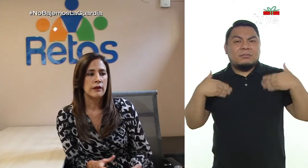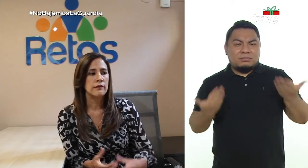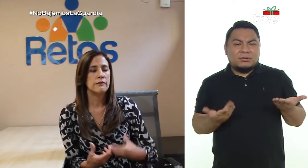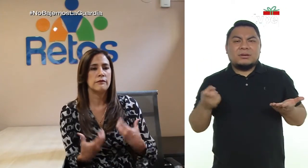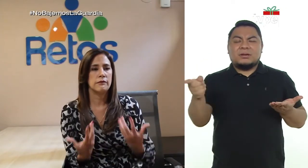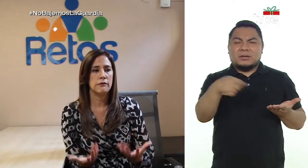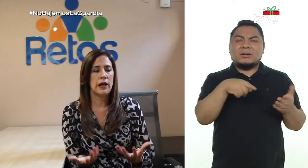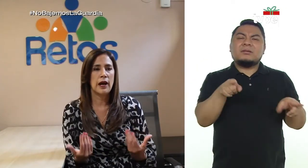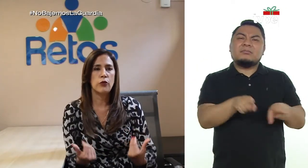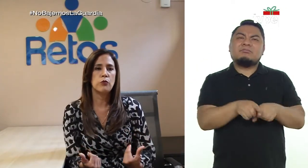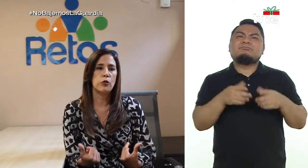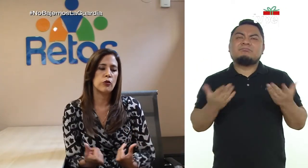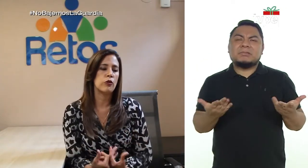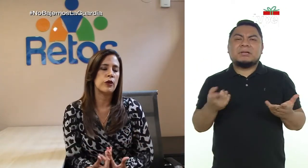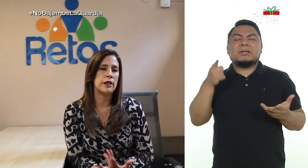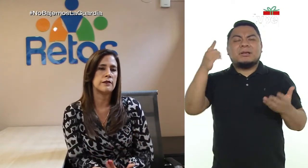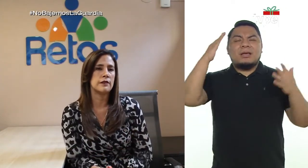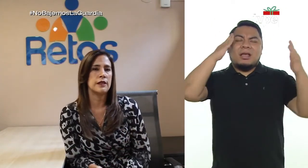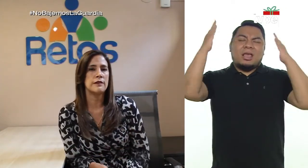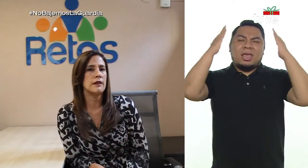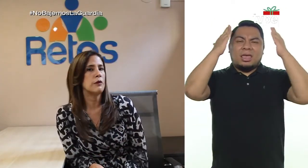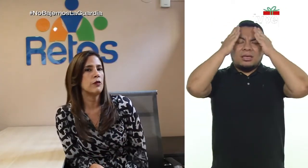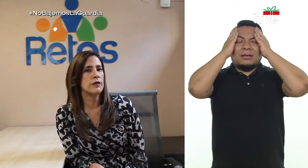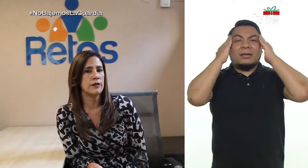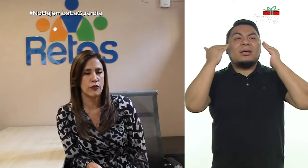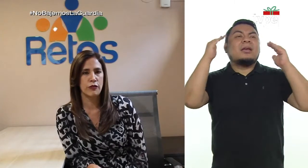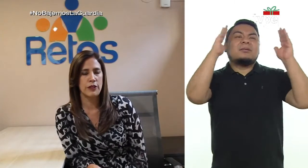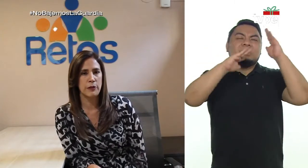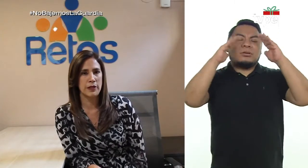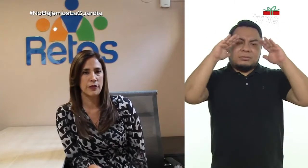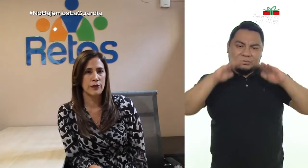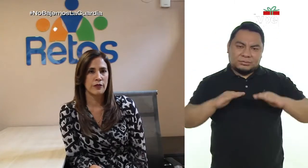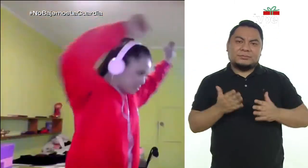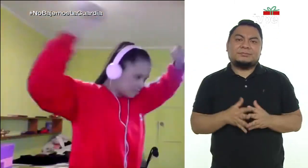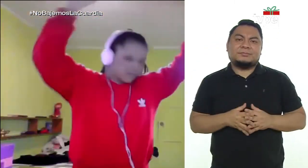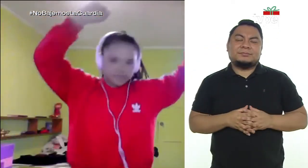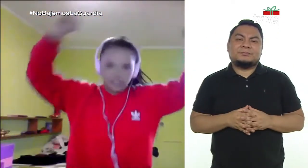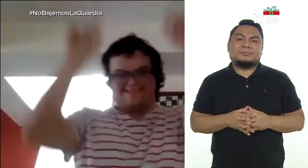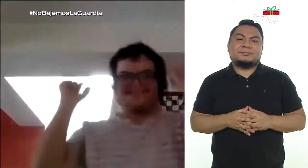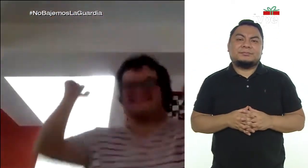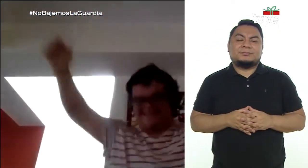puedan bajar un poco el estrés debido a este confinamiento.